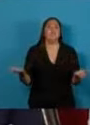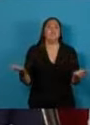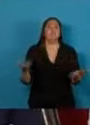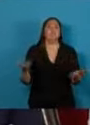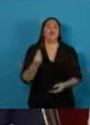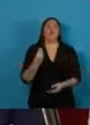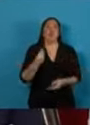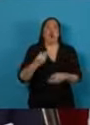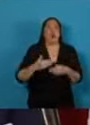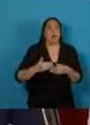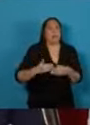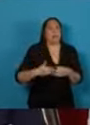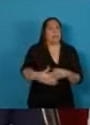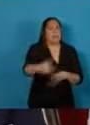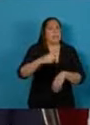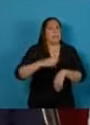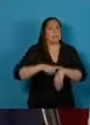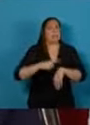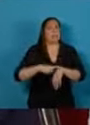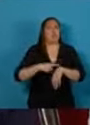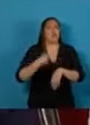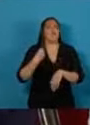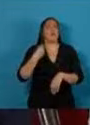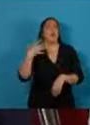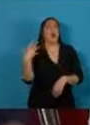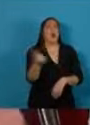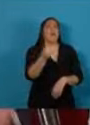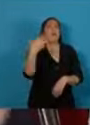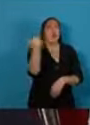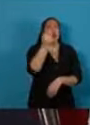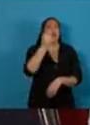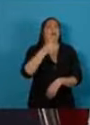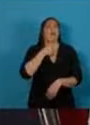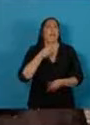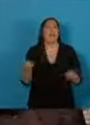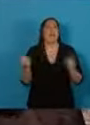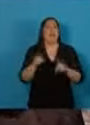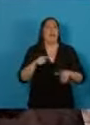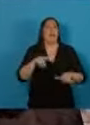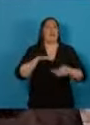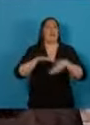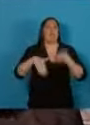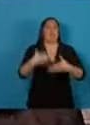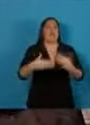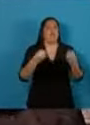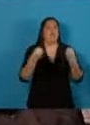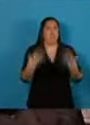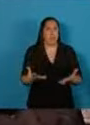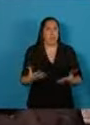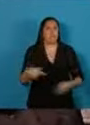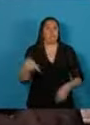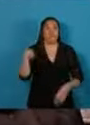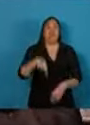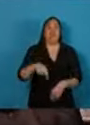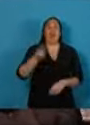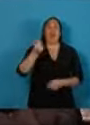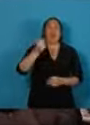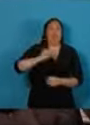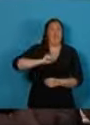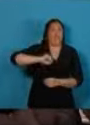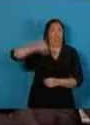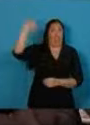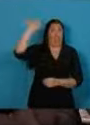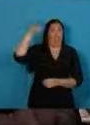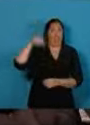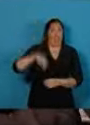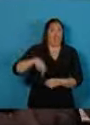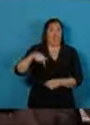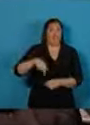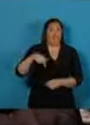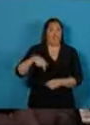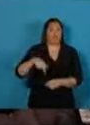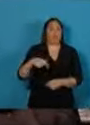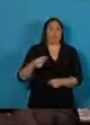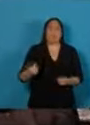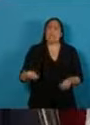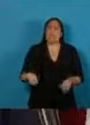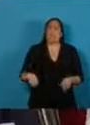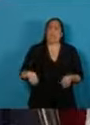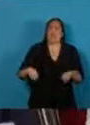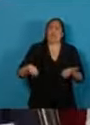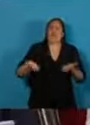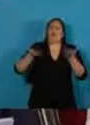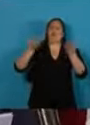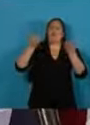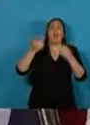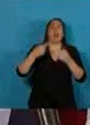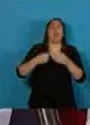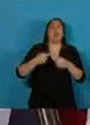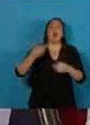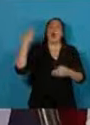llevar algún tiempo lograr aquello que todos queremos. La inflación que tenemos actualmente es la más alta